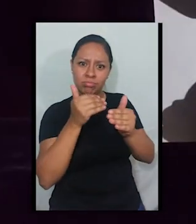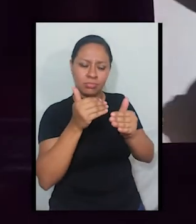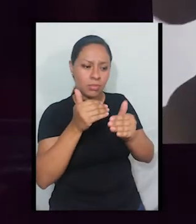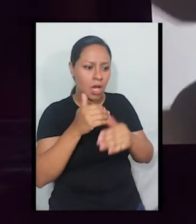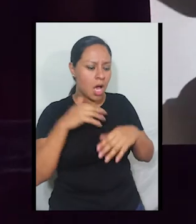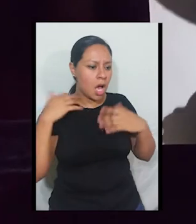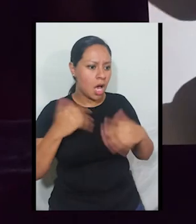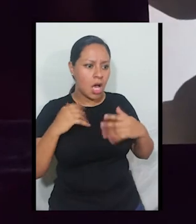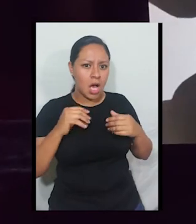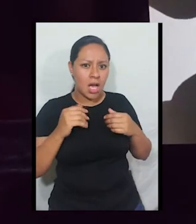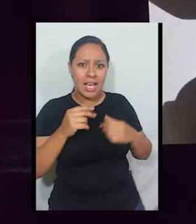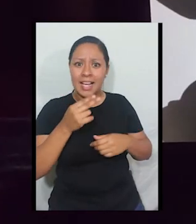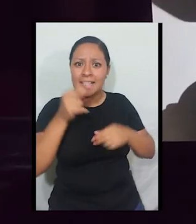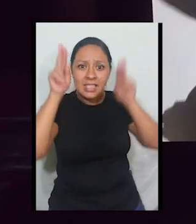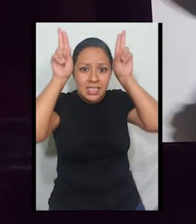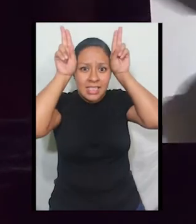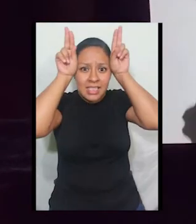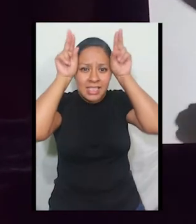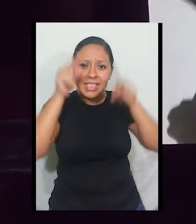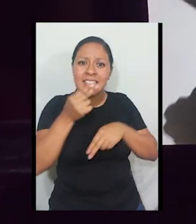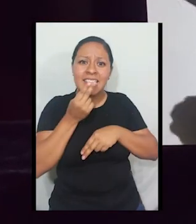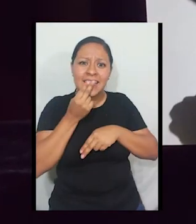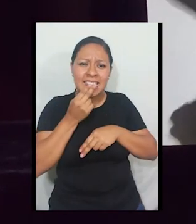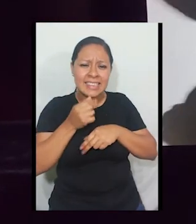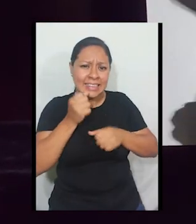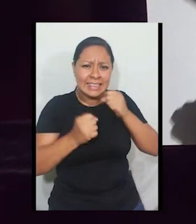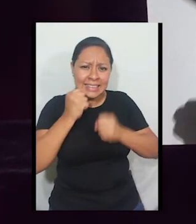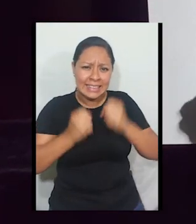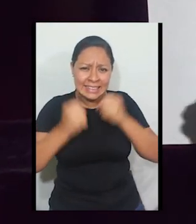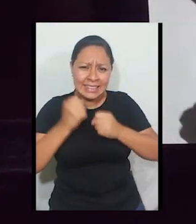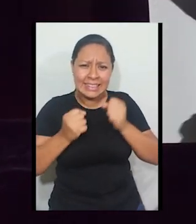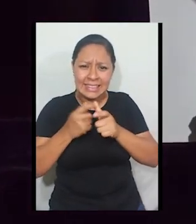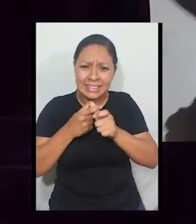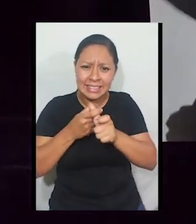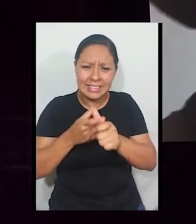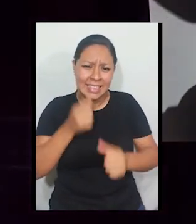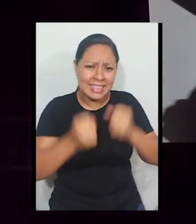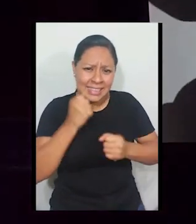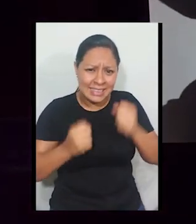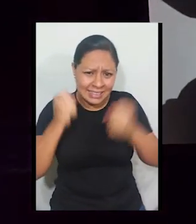de inmediato empezó a correr a correr lo más rápido que pudo